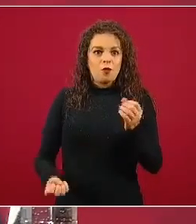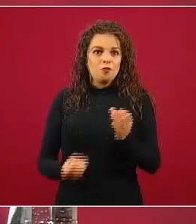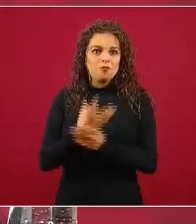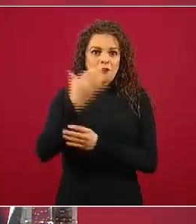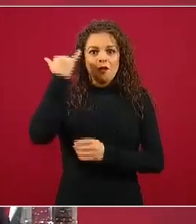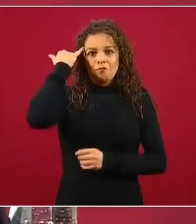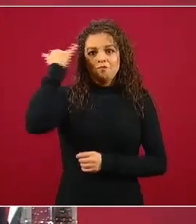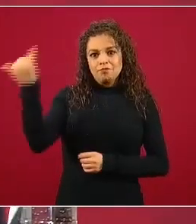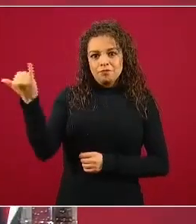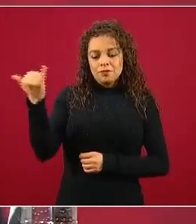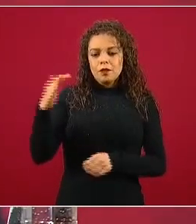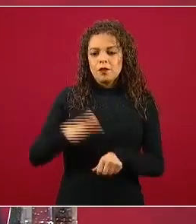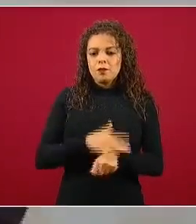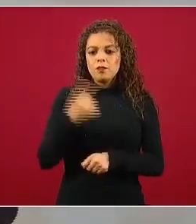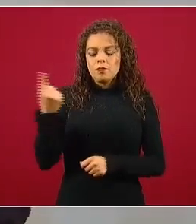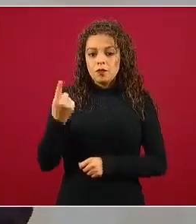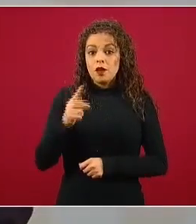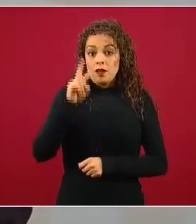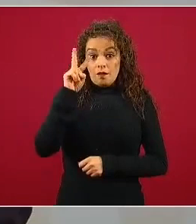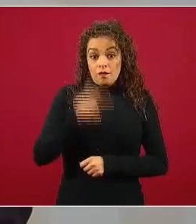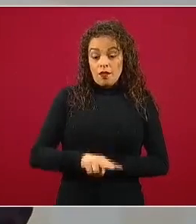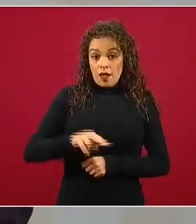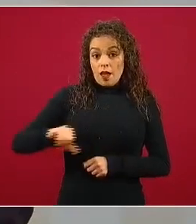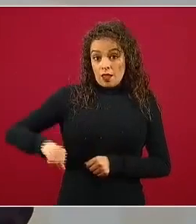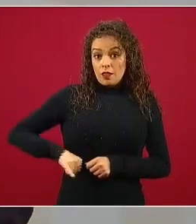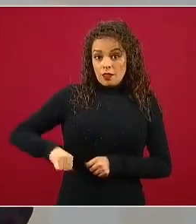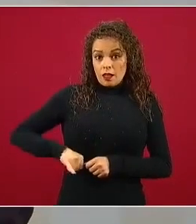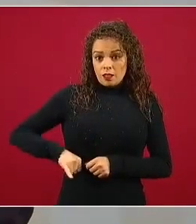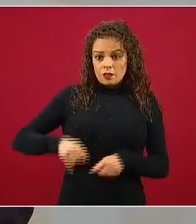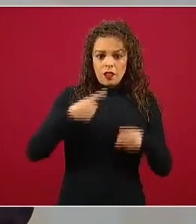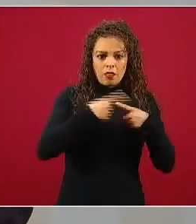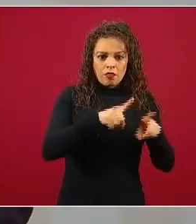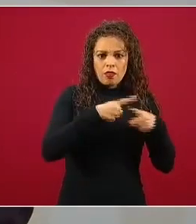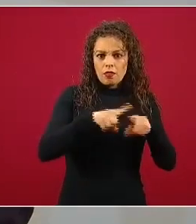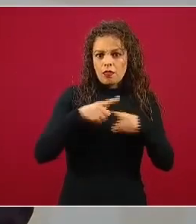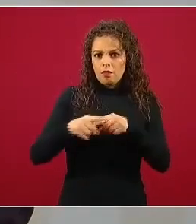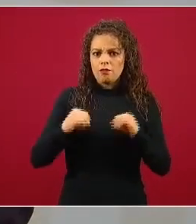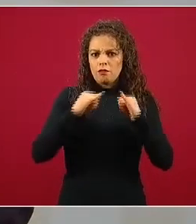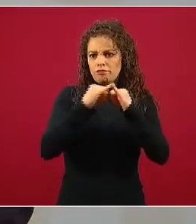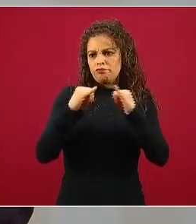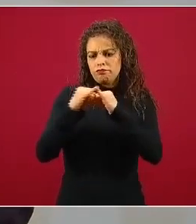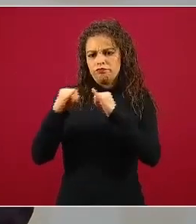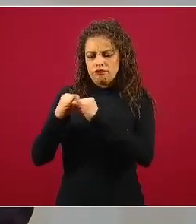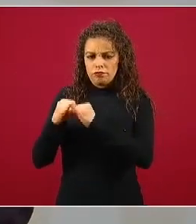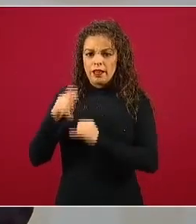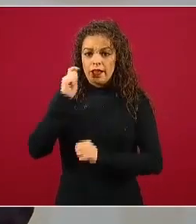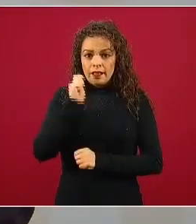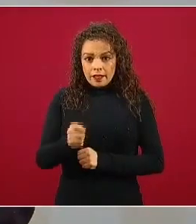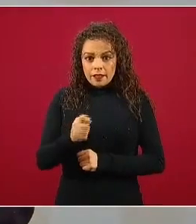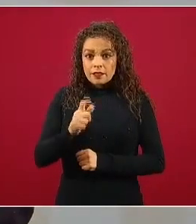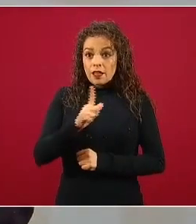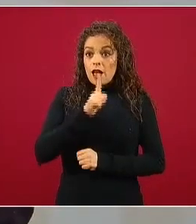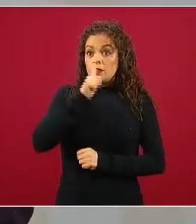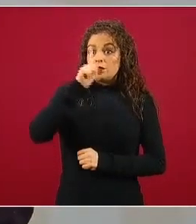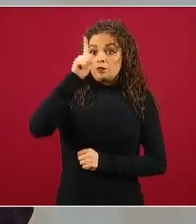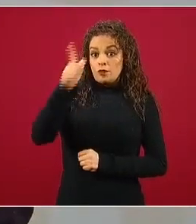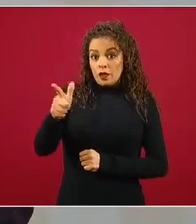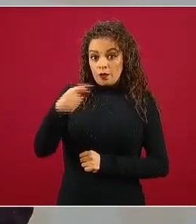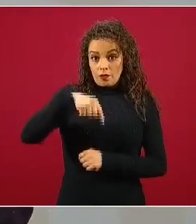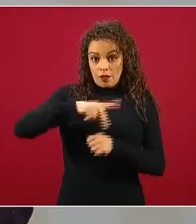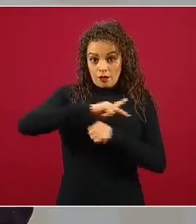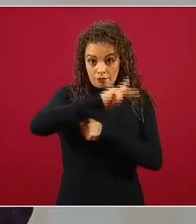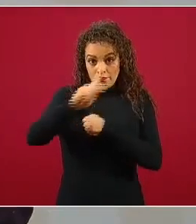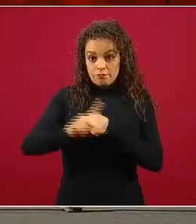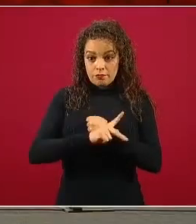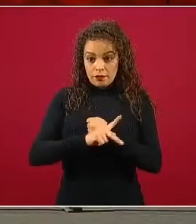una serie de encuentros muy interesantes con las distintas instancias espirituales y religiosas del país porque también los médicos nos